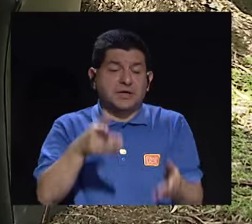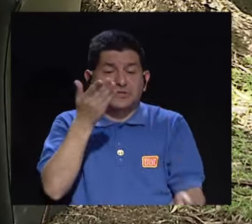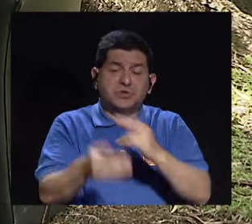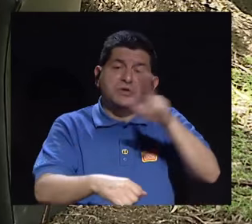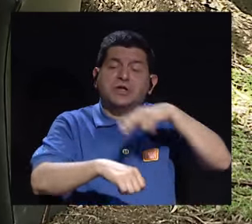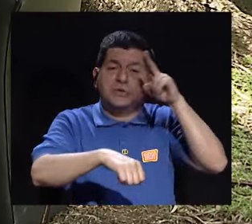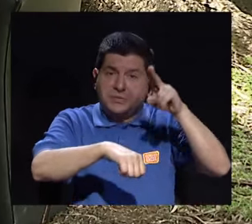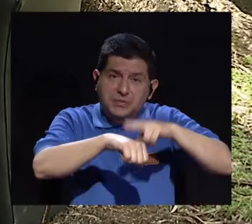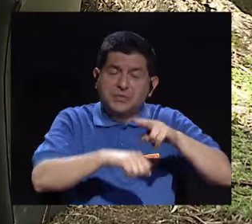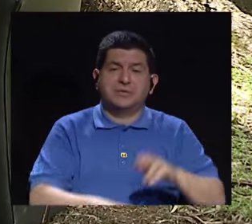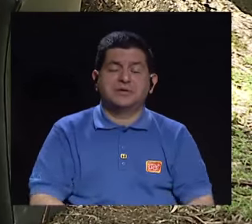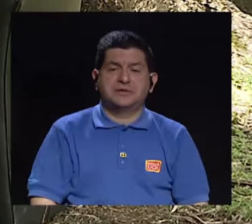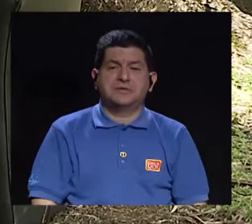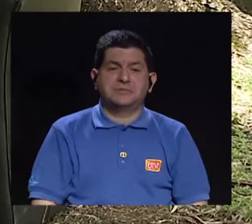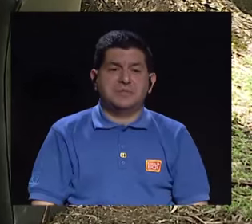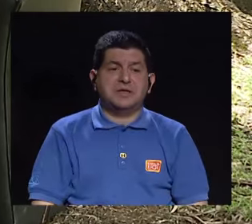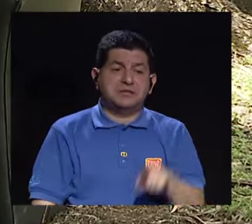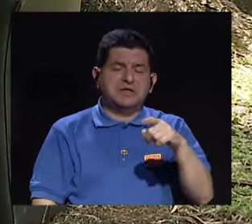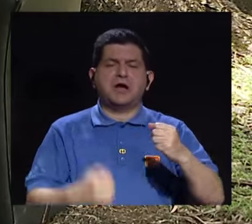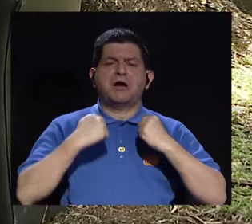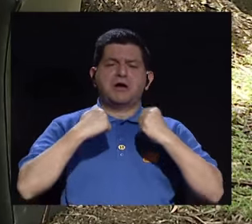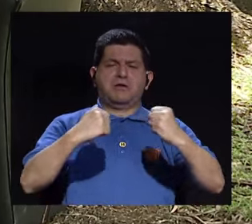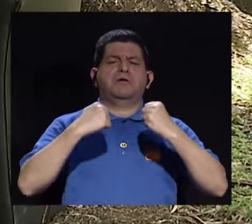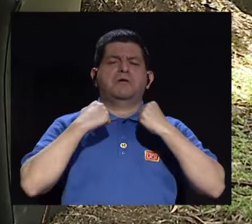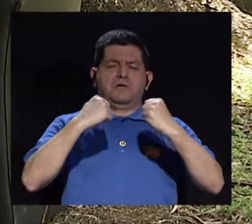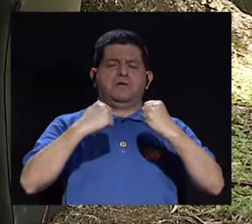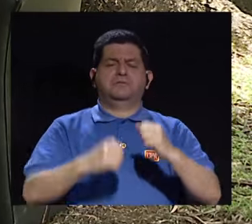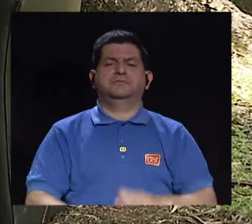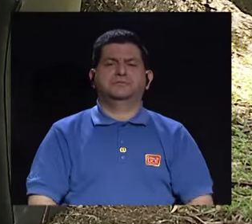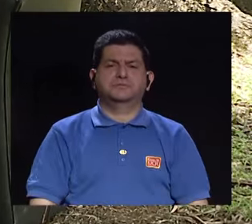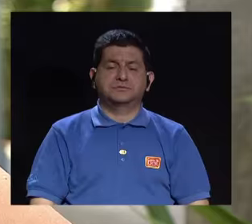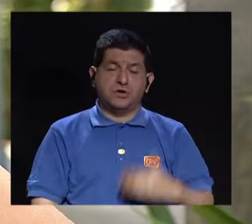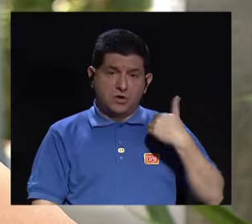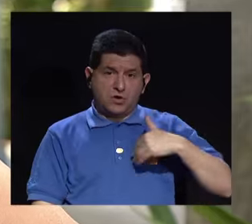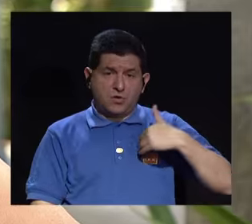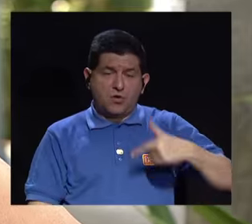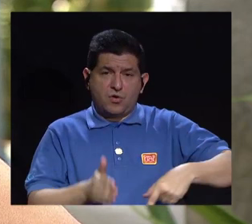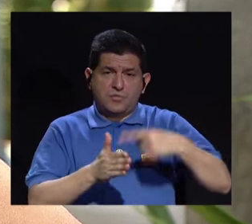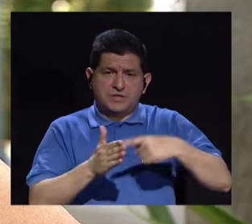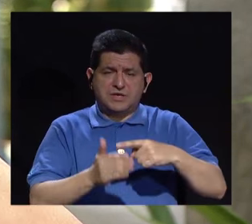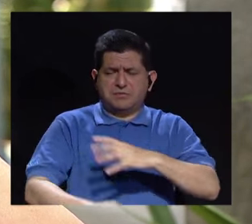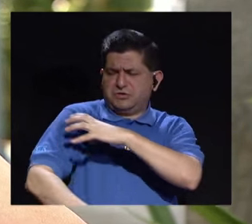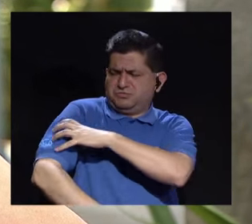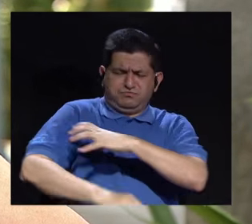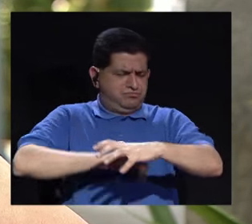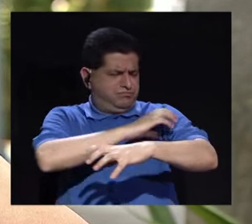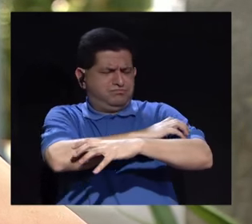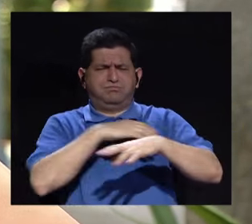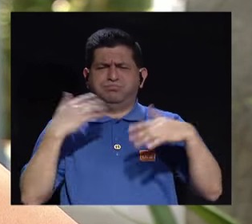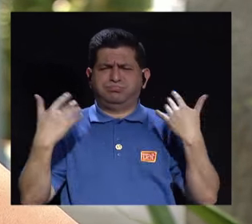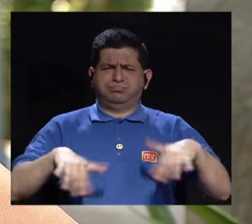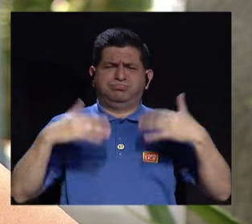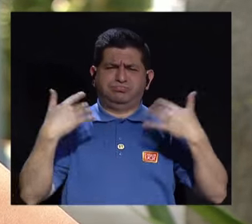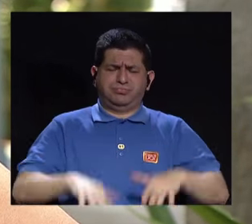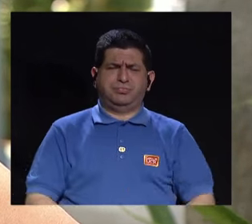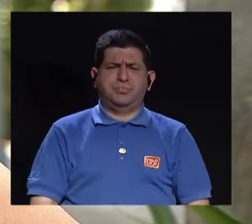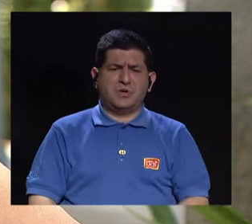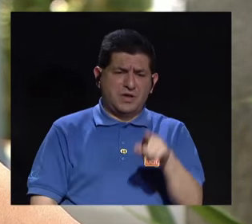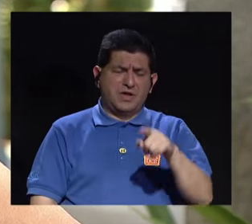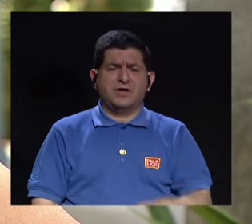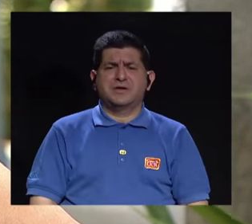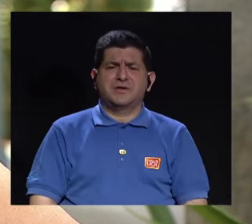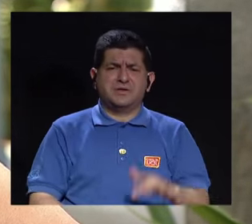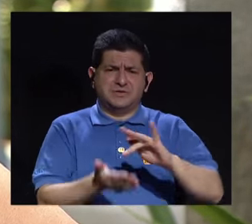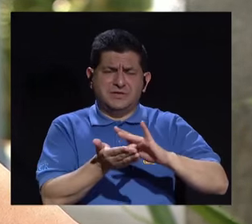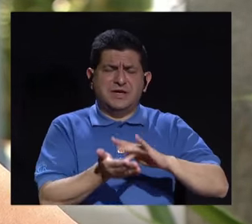encuentra frecuentemente en los gimnasios, donde los hombres a veces suelen muscularse excesivamente, tomar